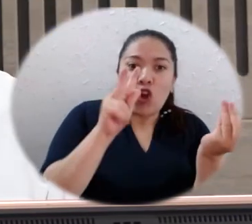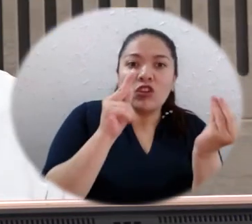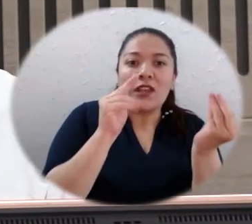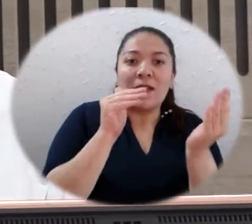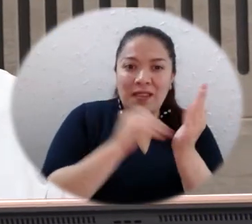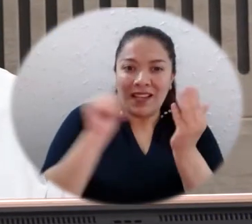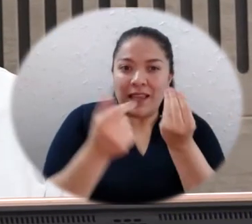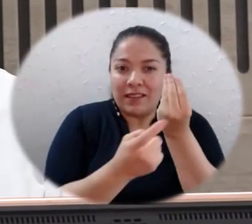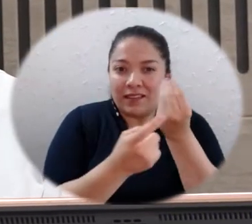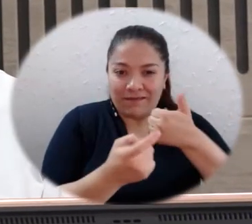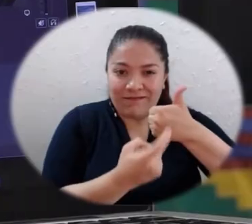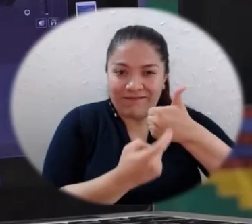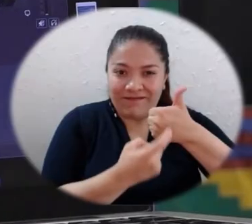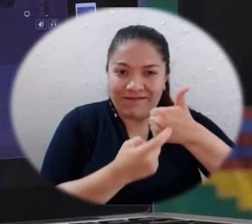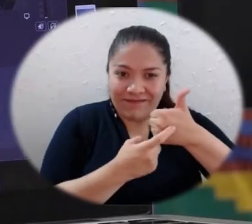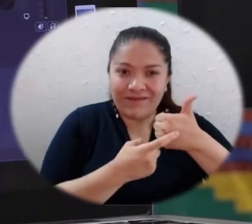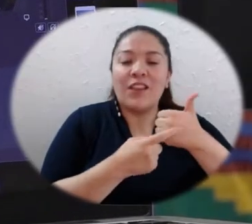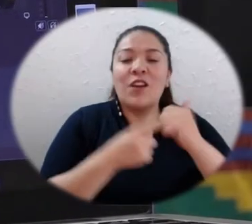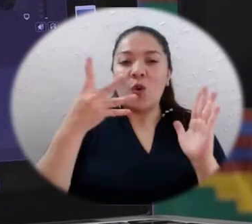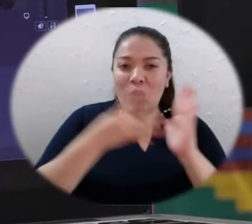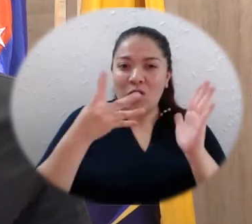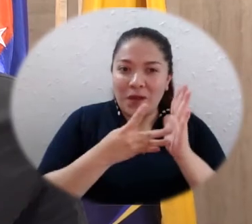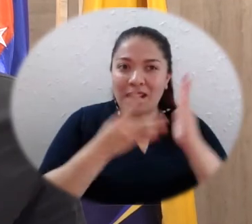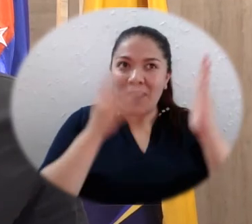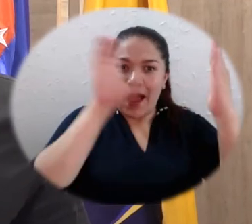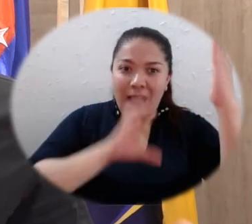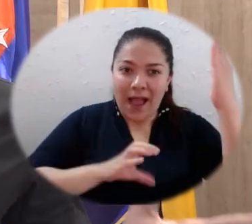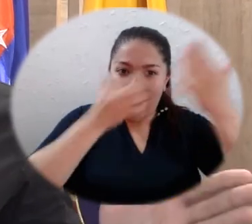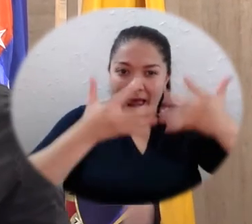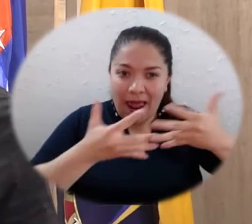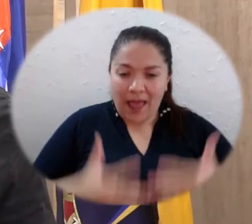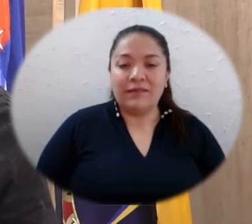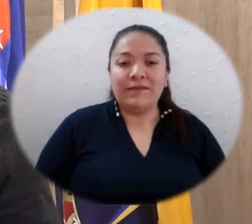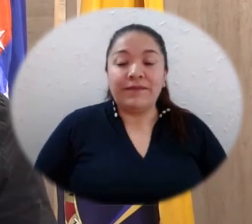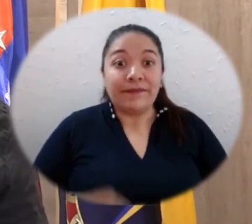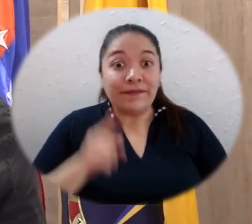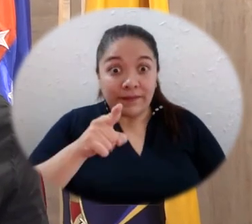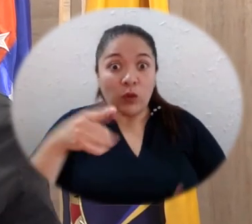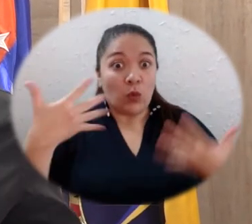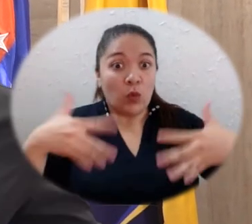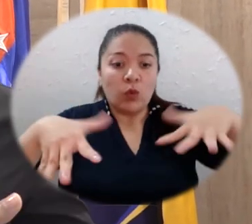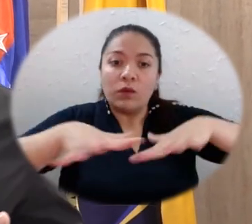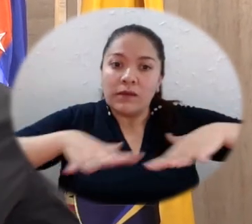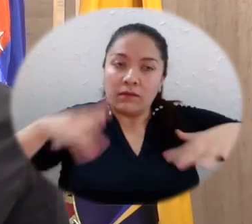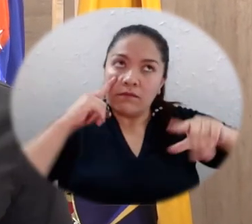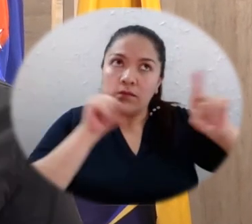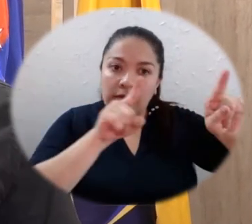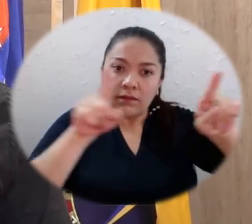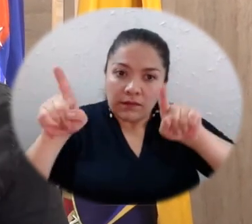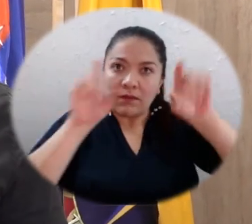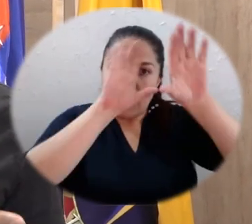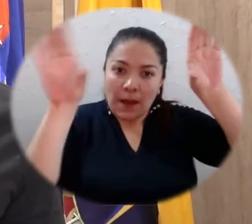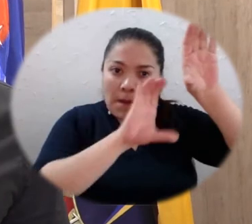reacciones y 24.000 comentarios escritos. Llegamos a la conclusión que este espacio y asimismo los otros espacios que